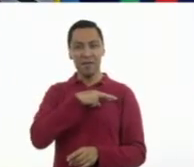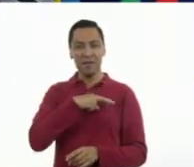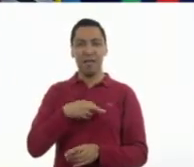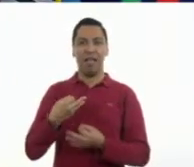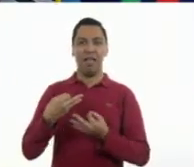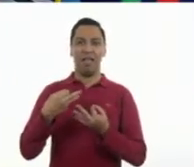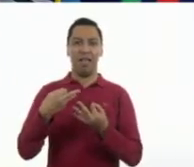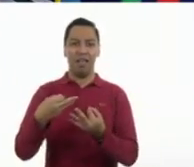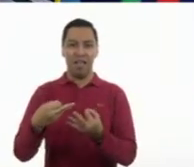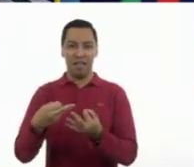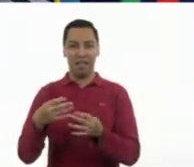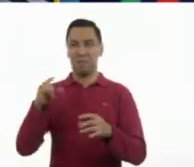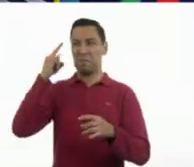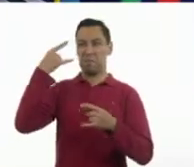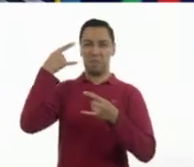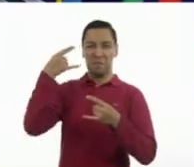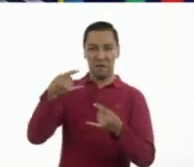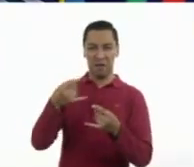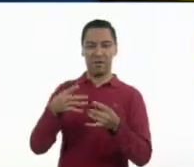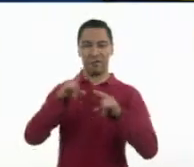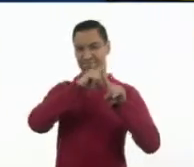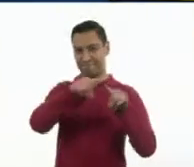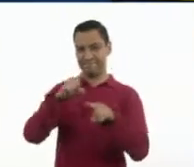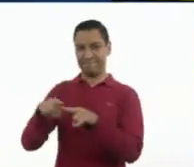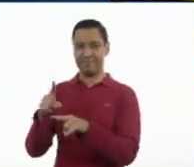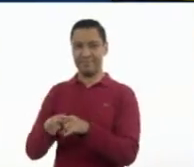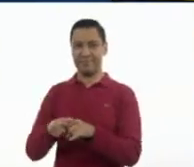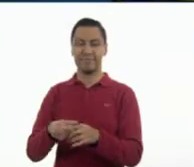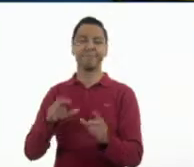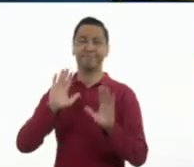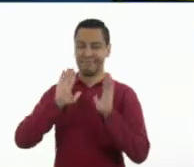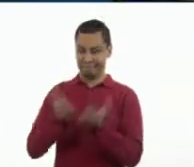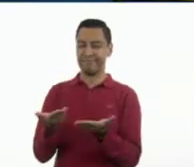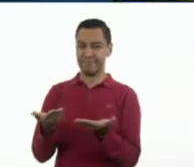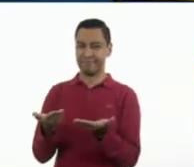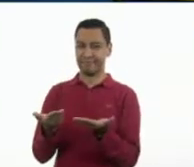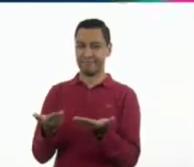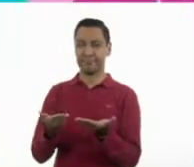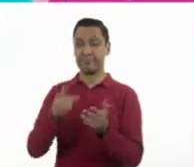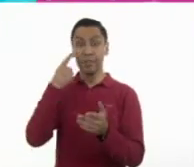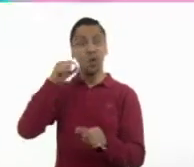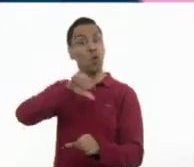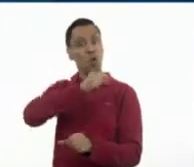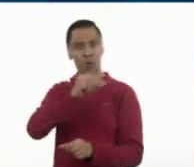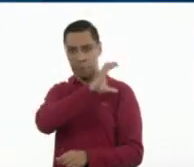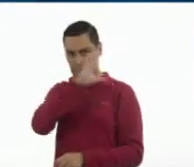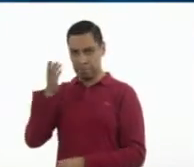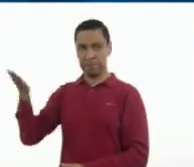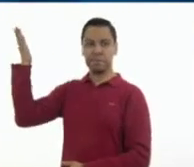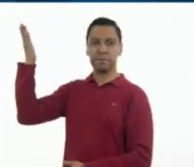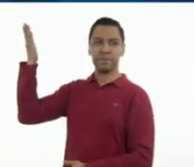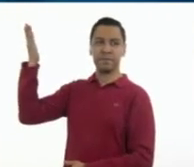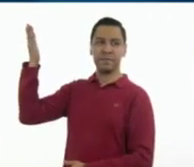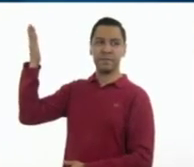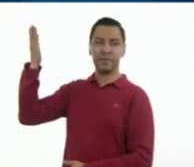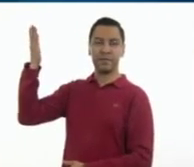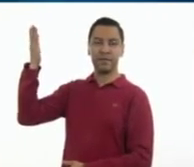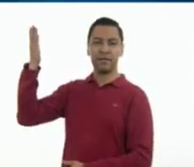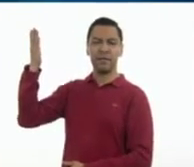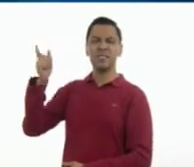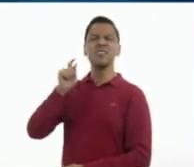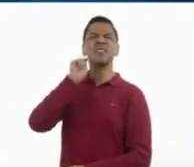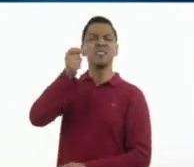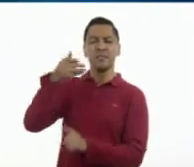está cumpliendo con su objetivo. Ahora, vamos a analizar el otro anuncio. Vamos a verlo. ¿Qué anuncia o